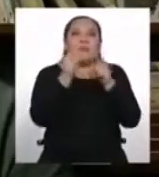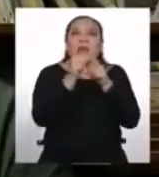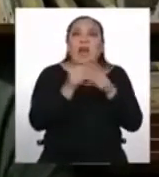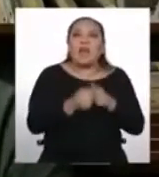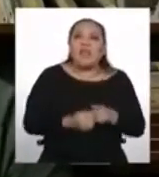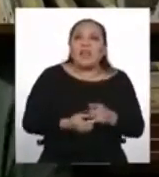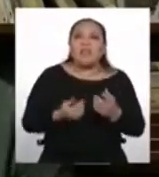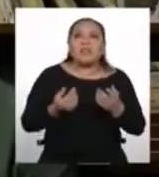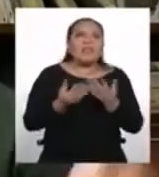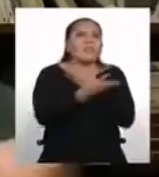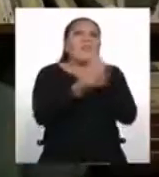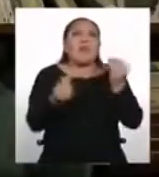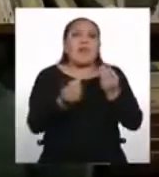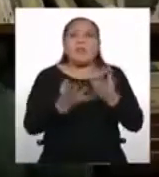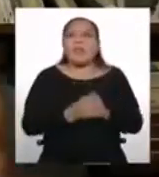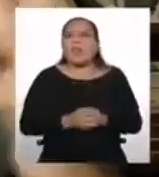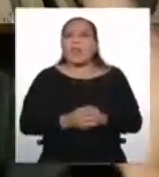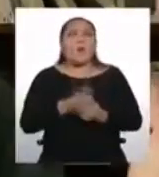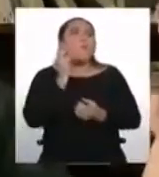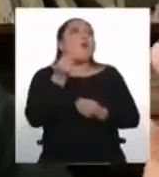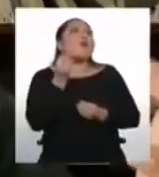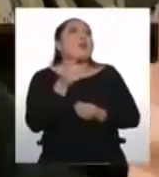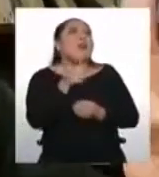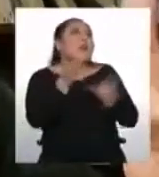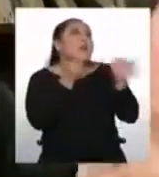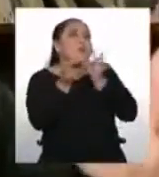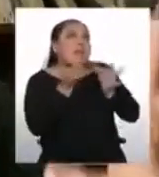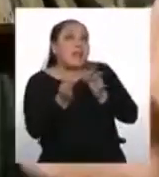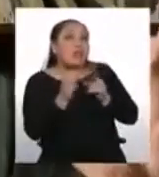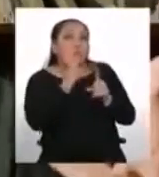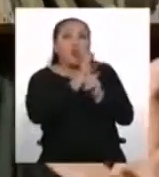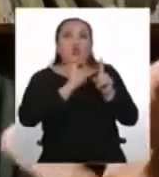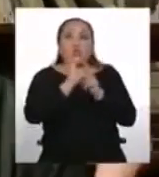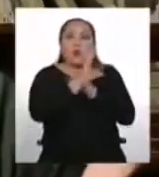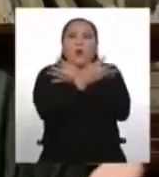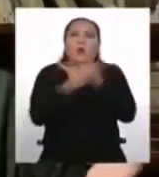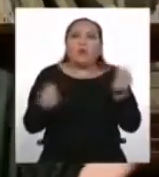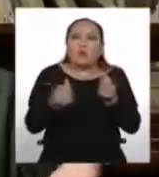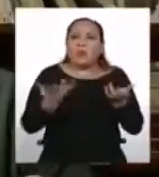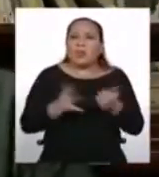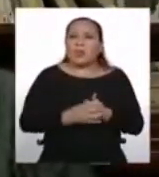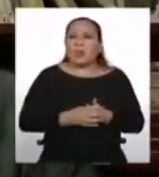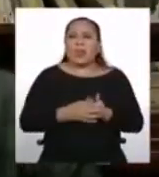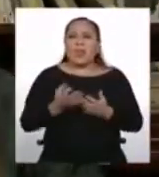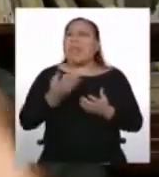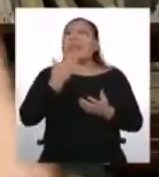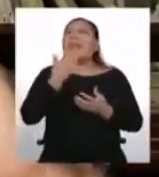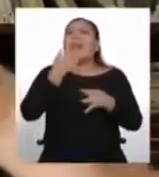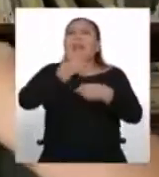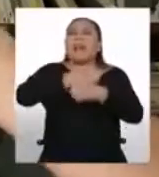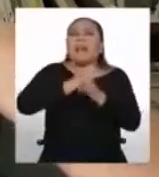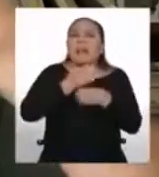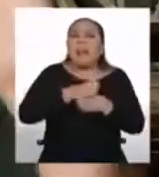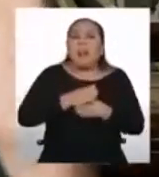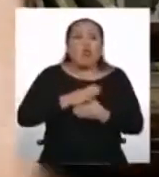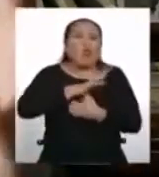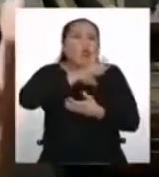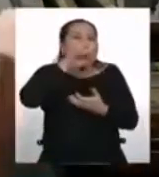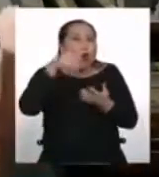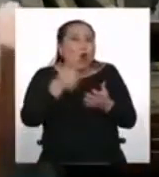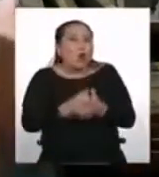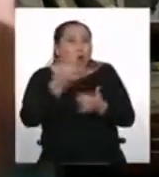fenómenos naturales, por qué pasa esto, por qué pasa el otro, quién nos creó, de dónde venimos. Entonces, toda esa